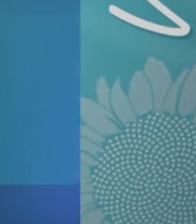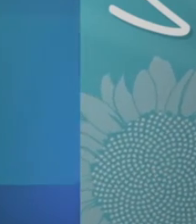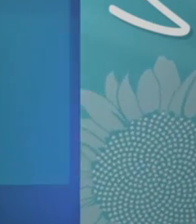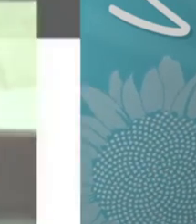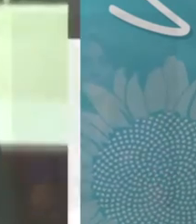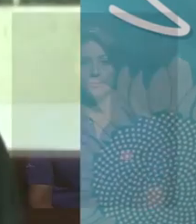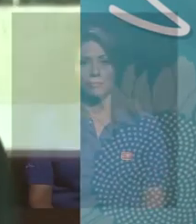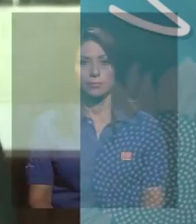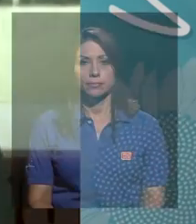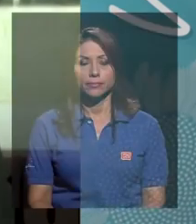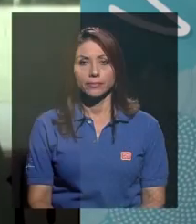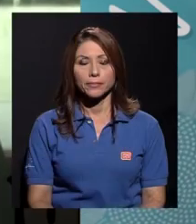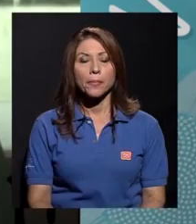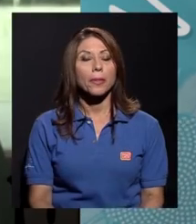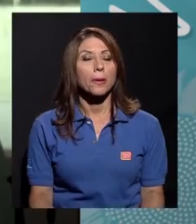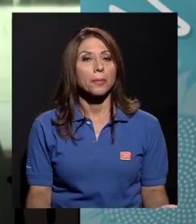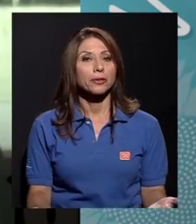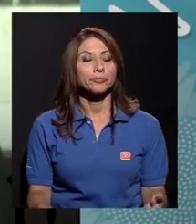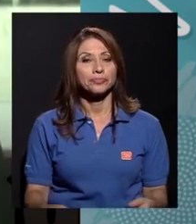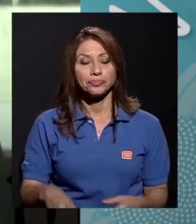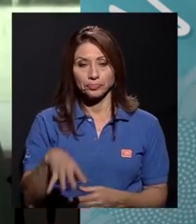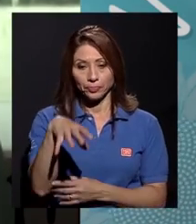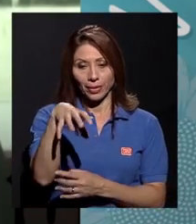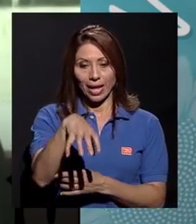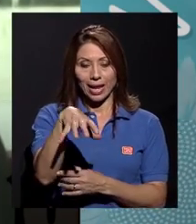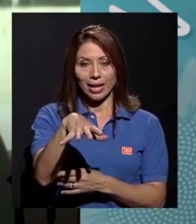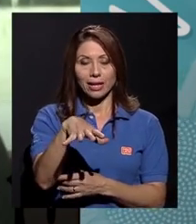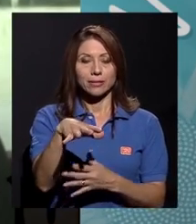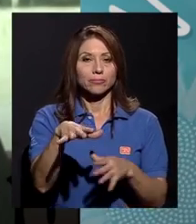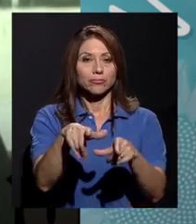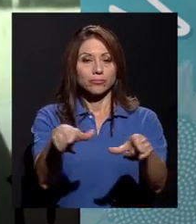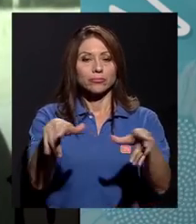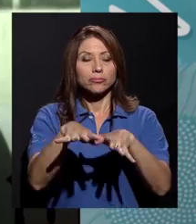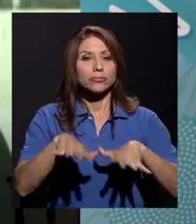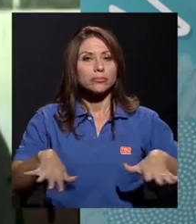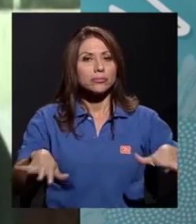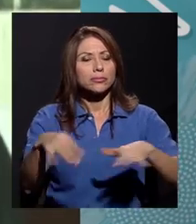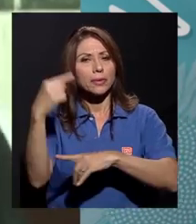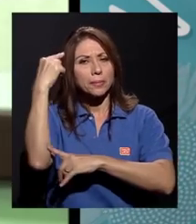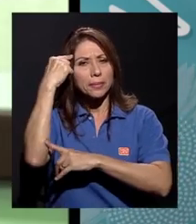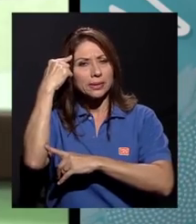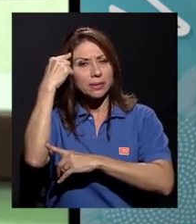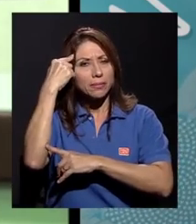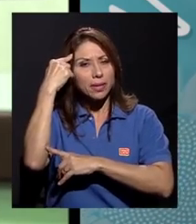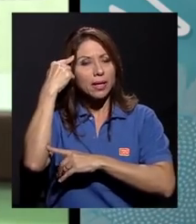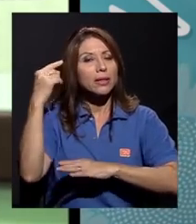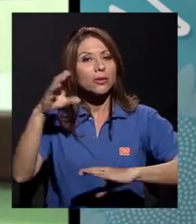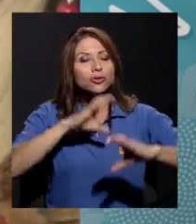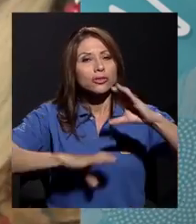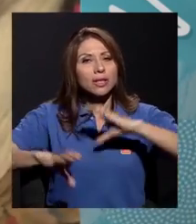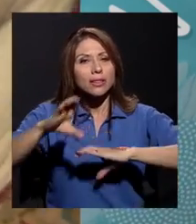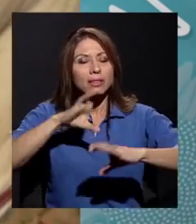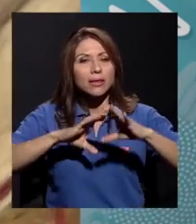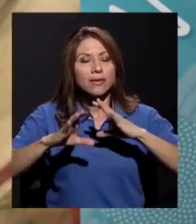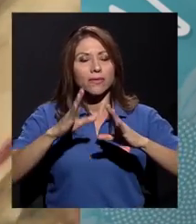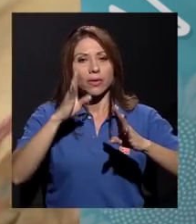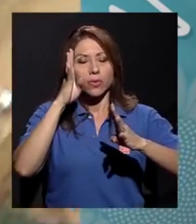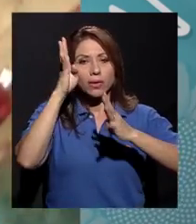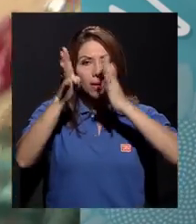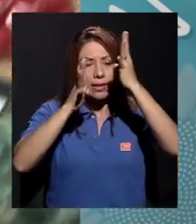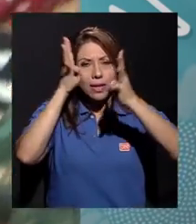La sede del pensamiento científico, de la creatividad,